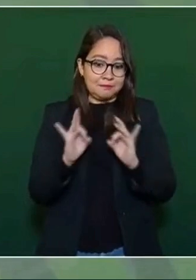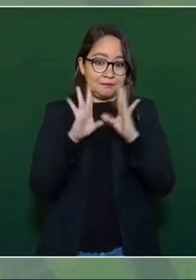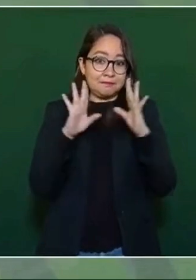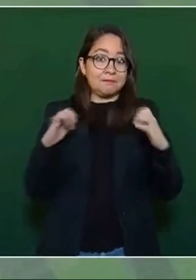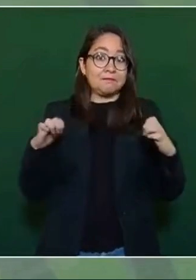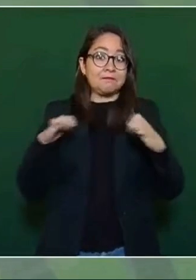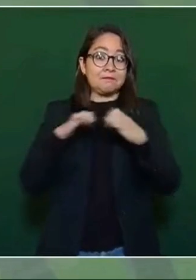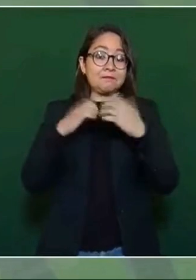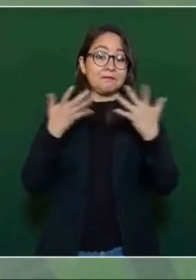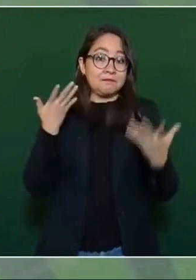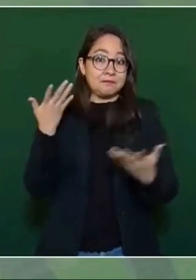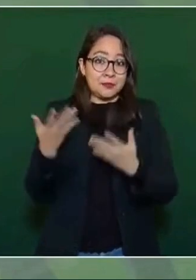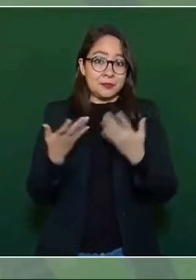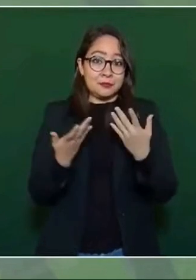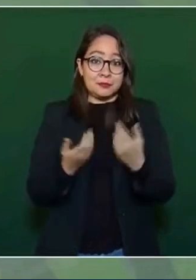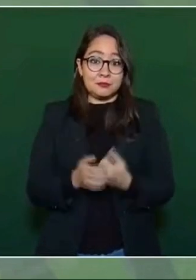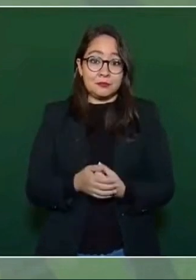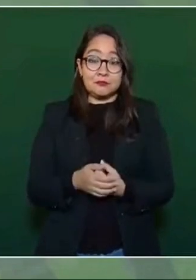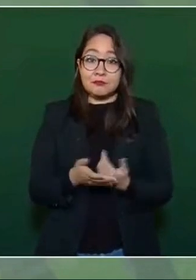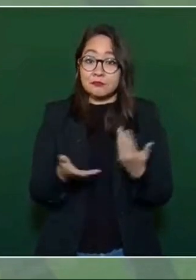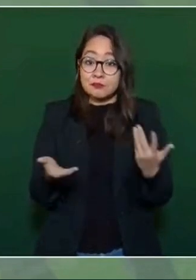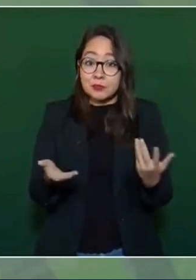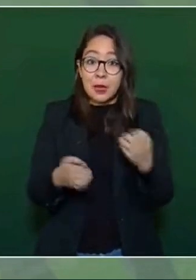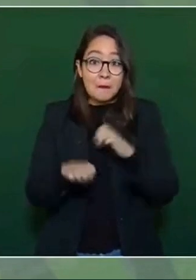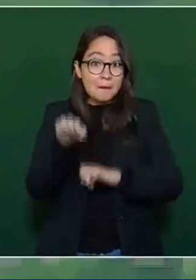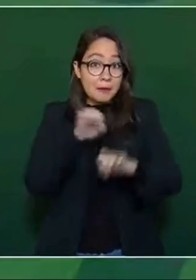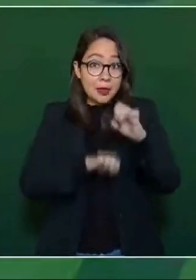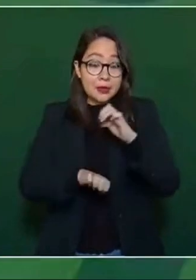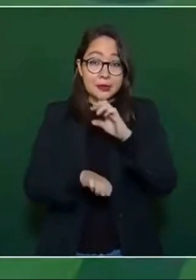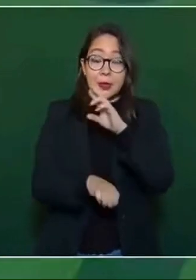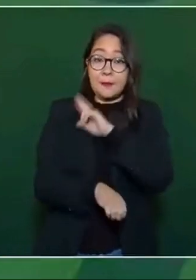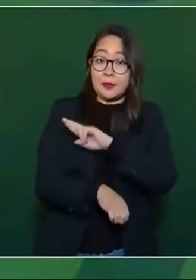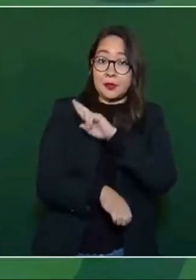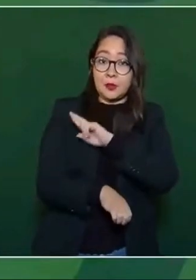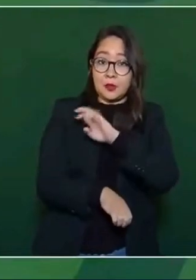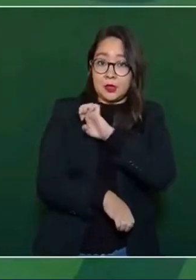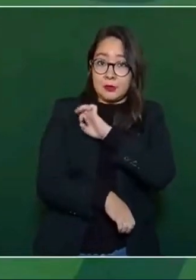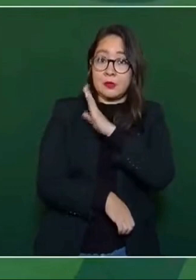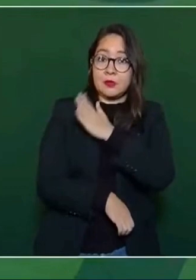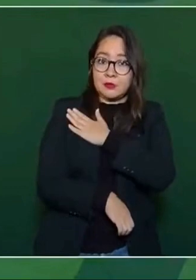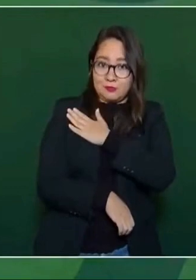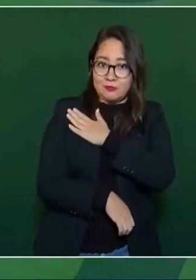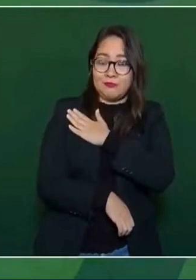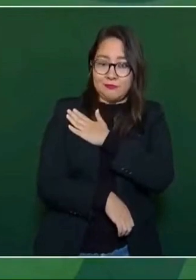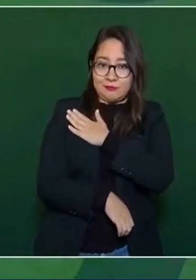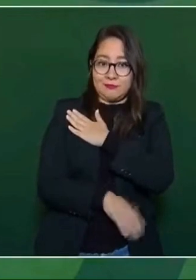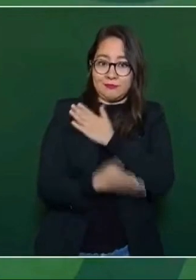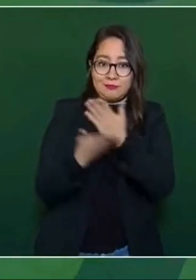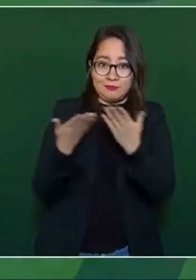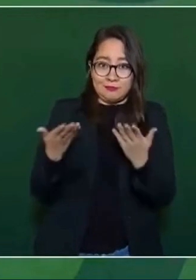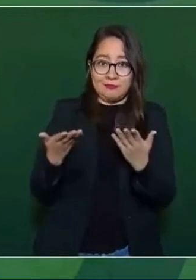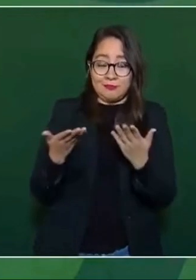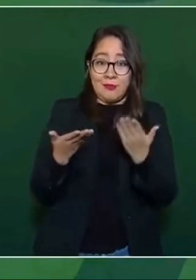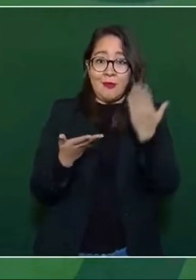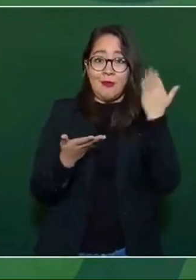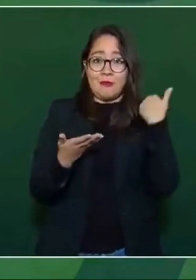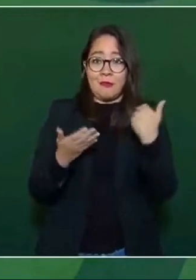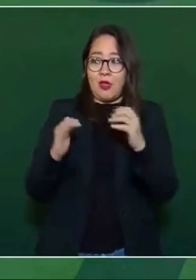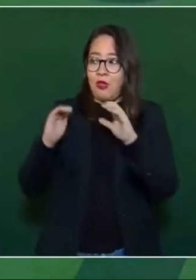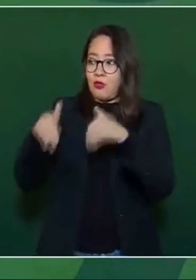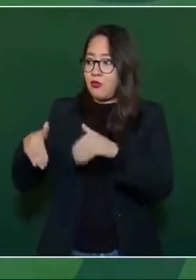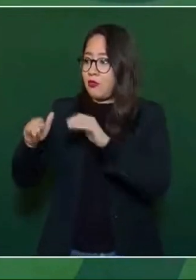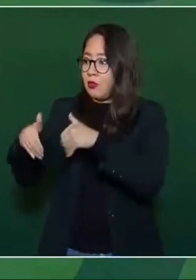La empresa particular española, que recibió contratos y